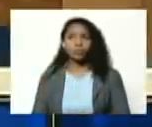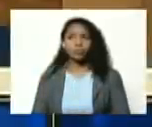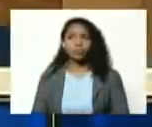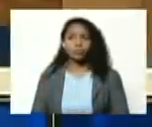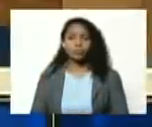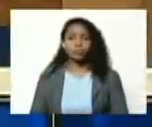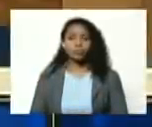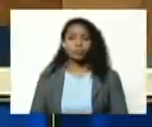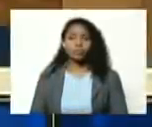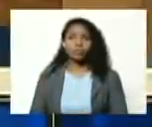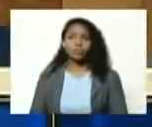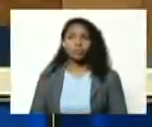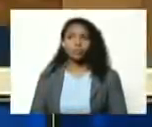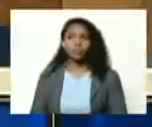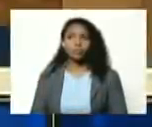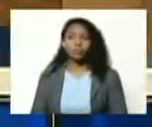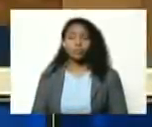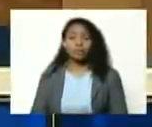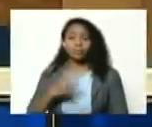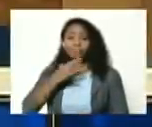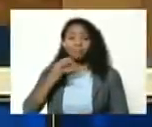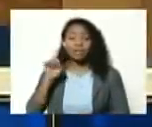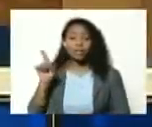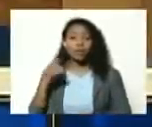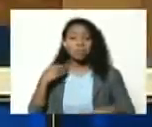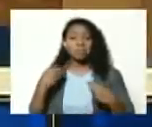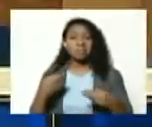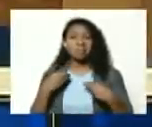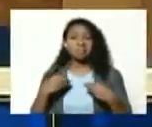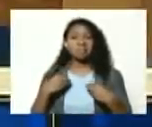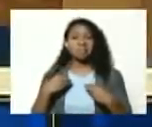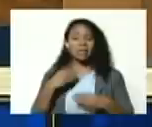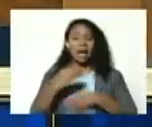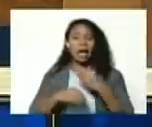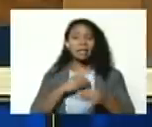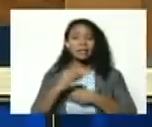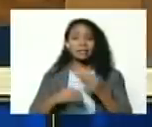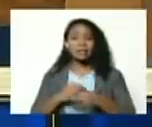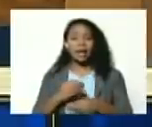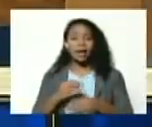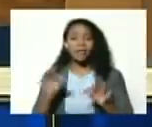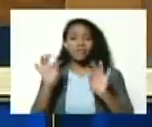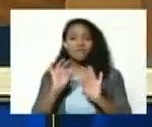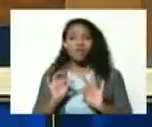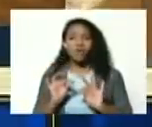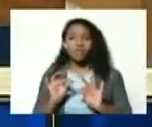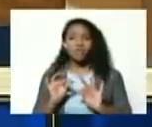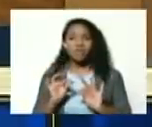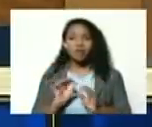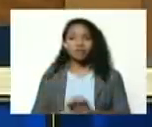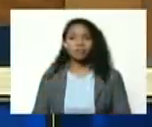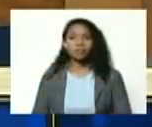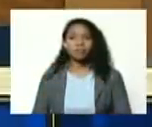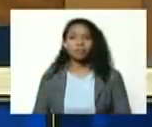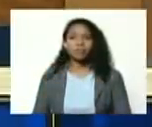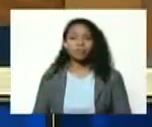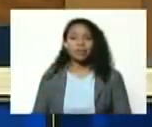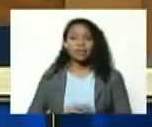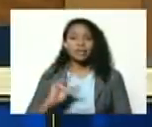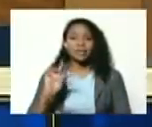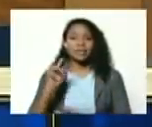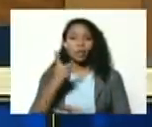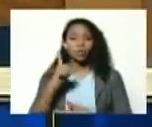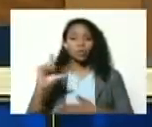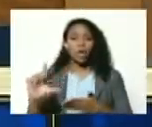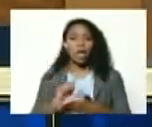de verdad esto es para agarrar palco como dicen segundo libro